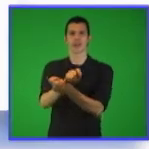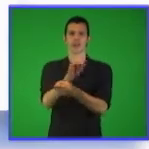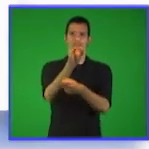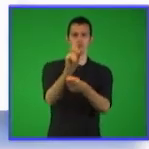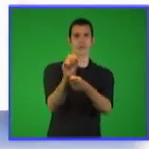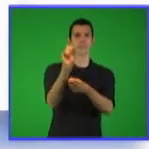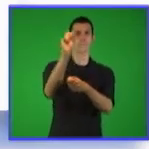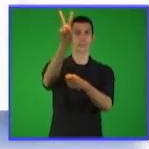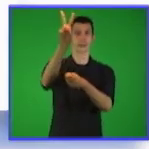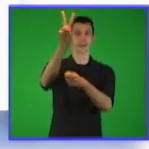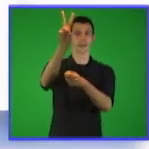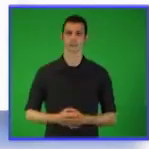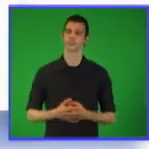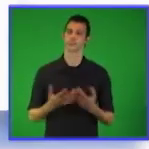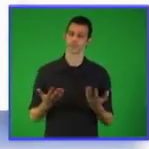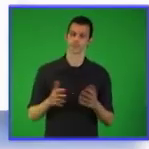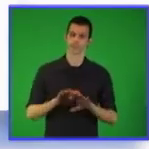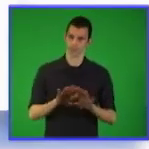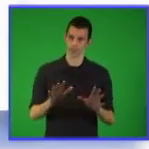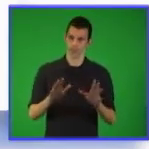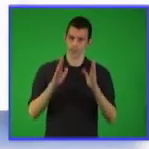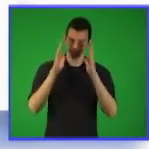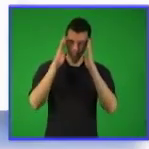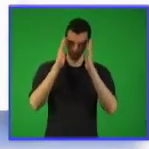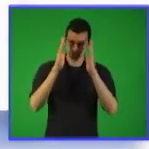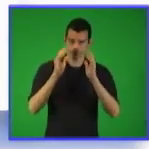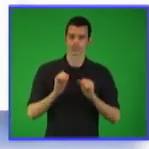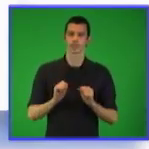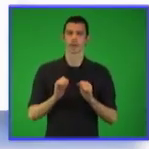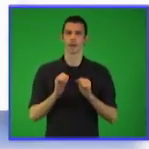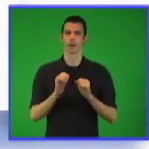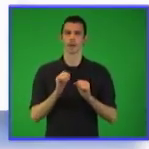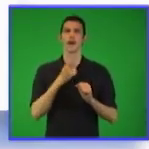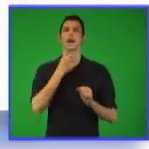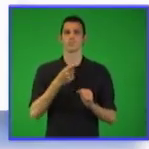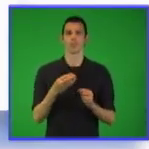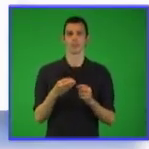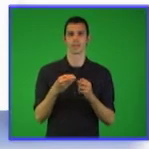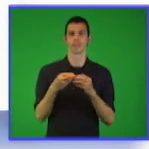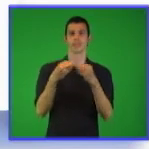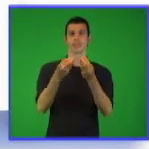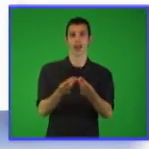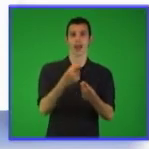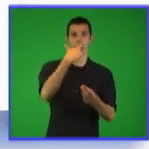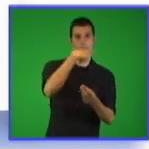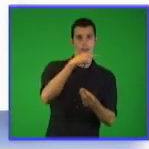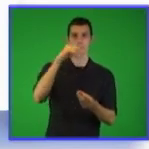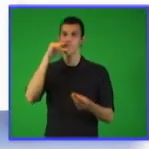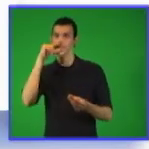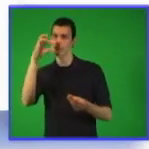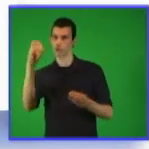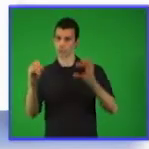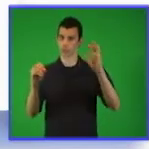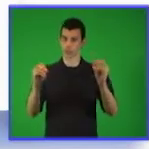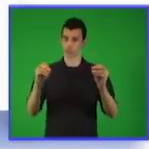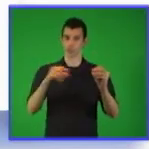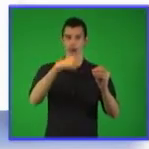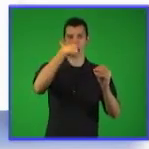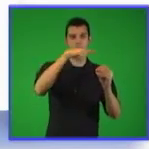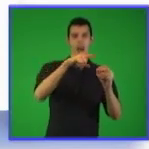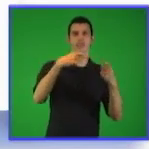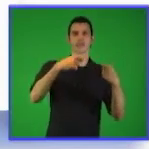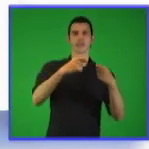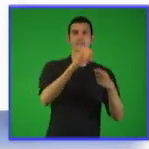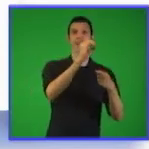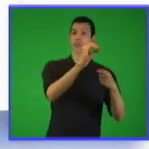como que, dado dos números reales, A y B, A mayor que 0, A distinto de 1 y